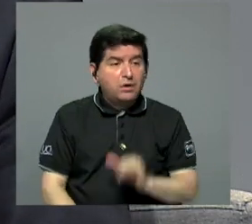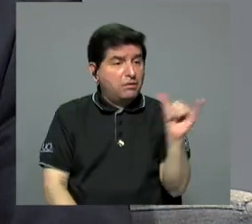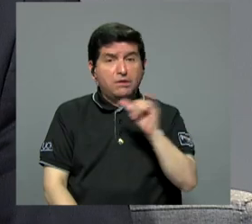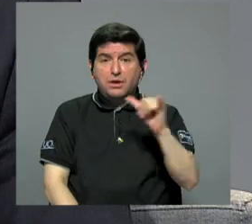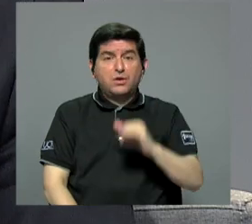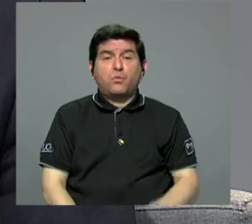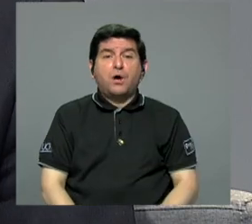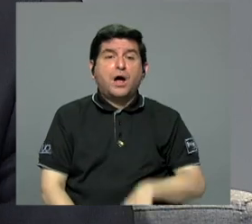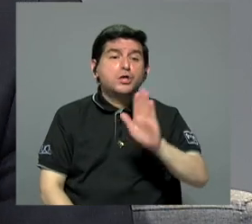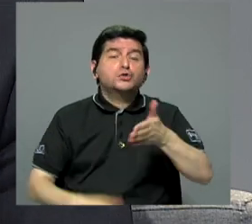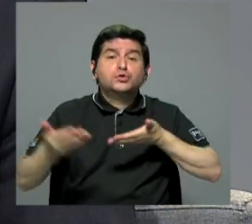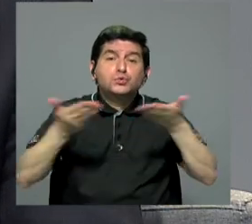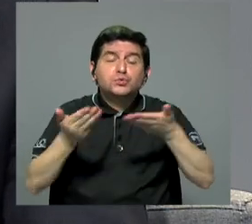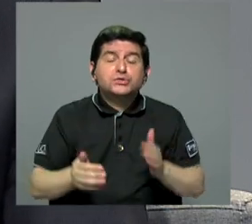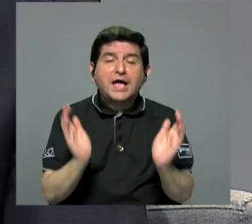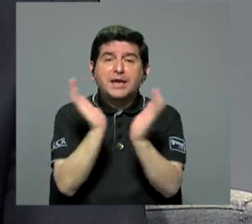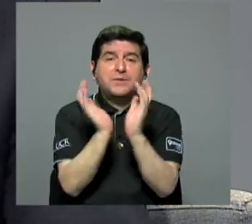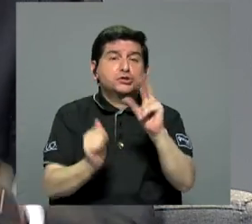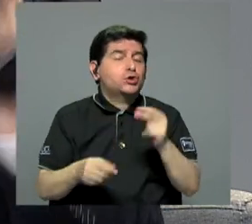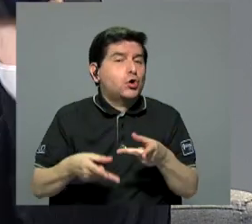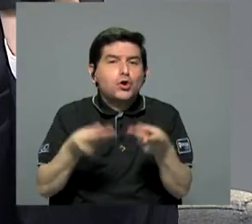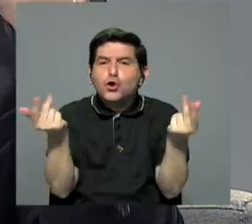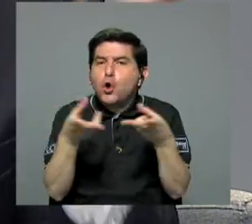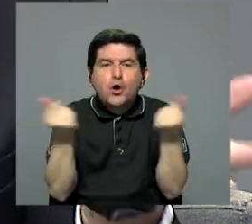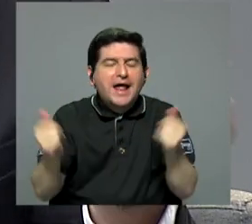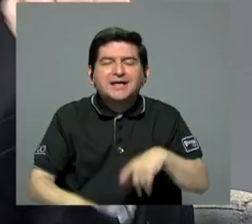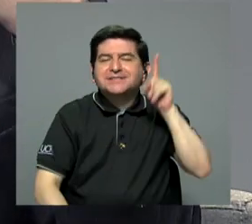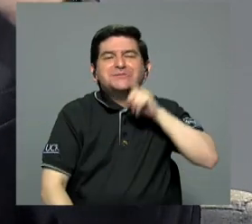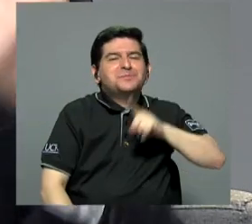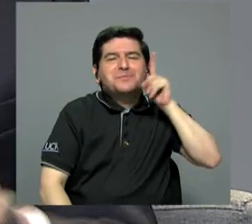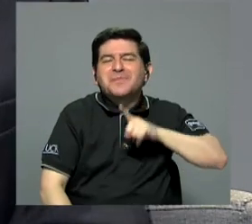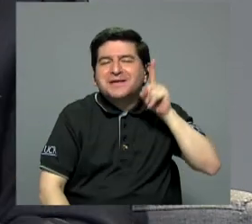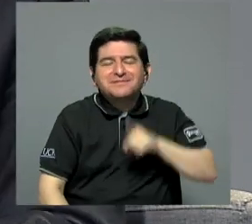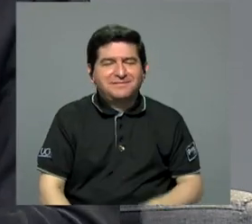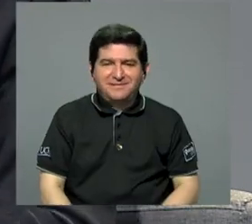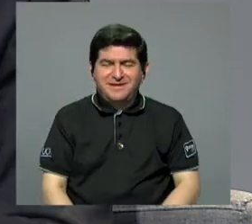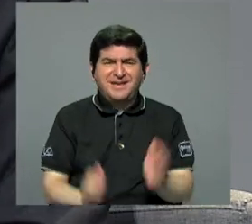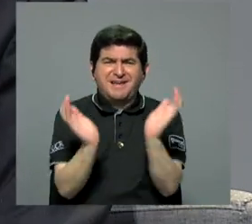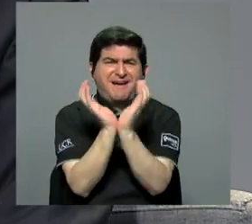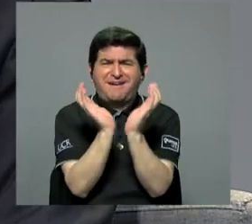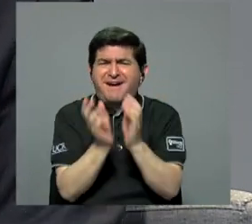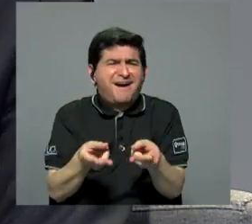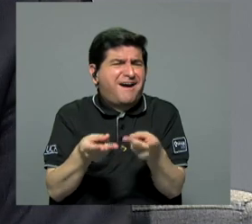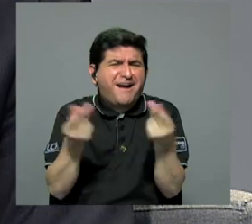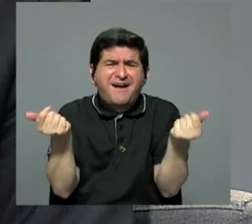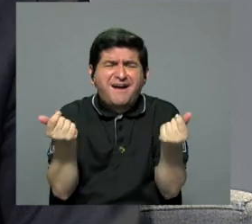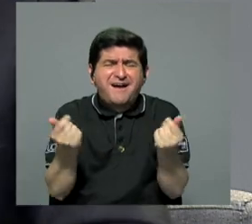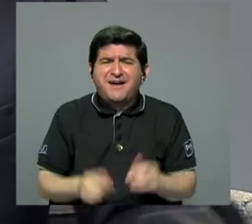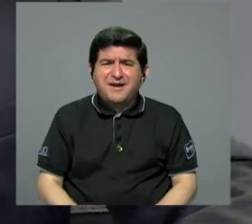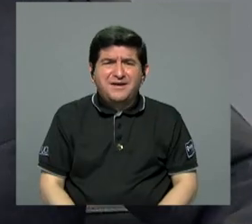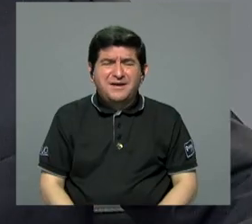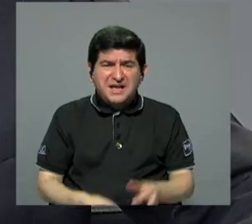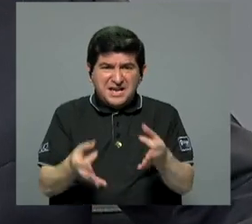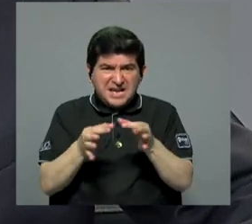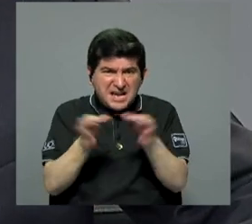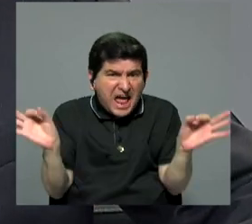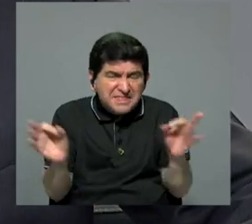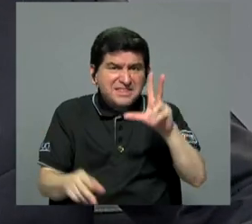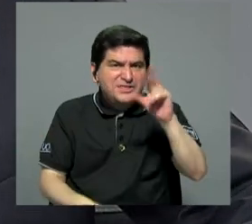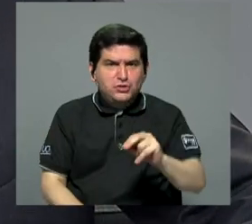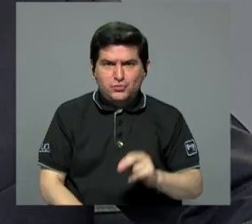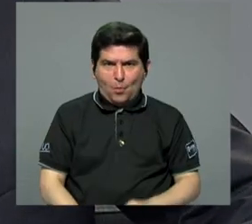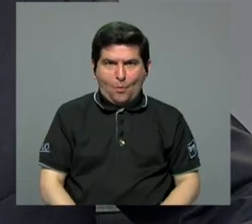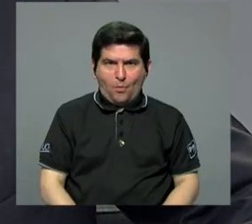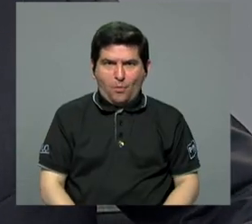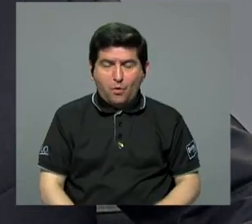igualmente su servicio en la caja no es gratis. Mentira, la caja no es gratis. Eso es una mentira que nos dicen siempre.